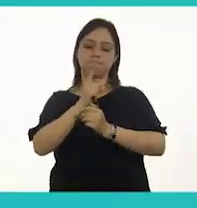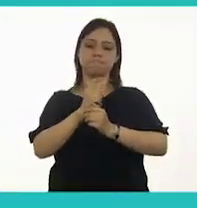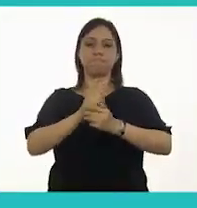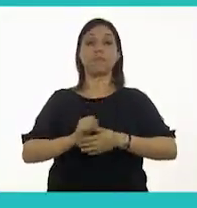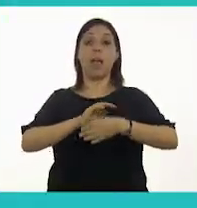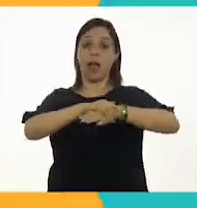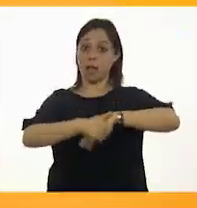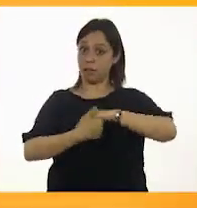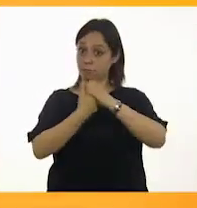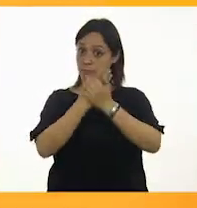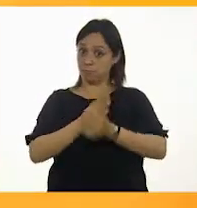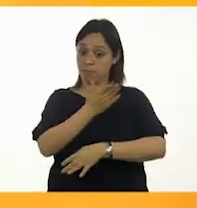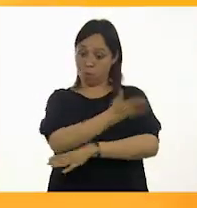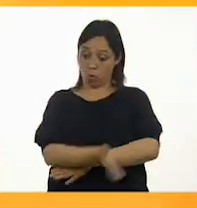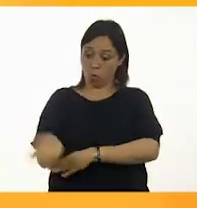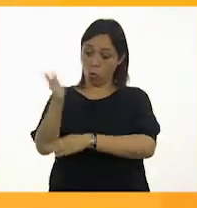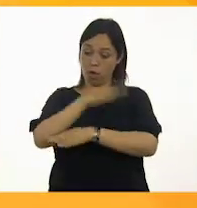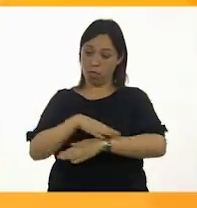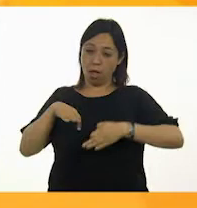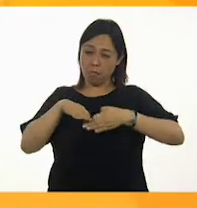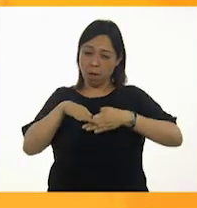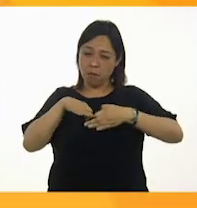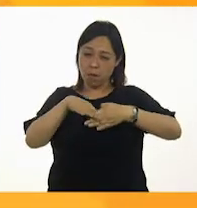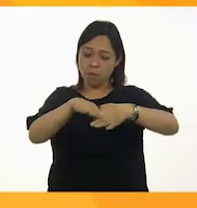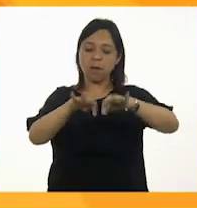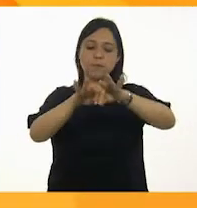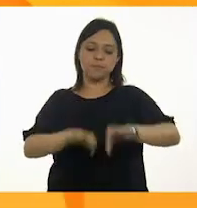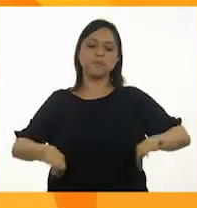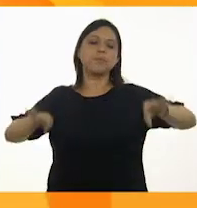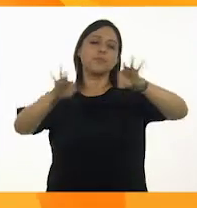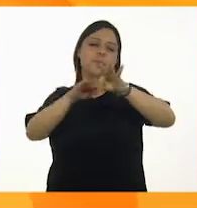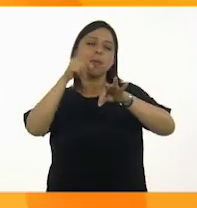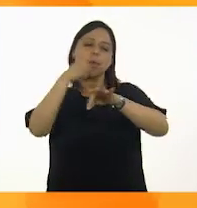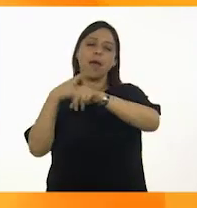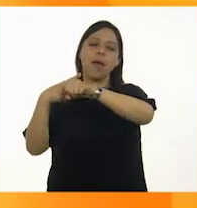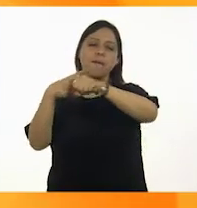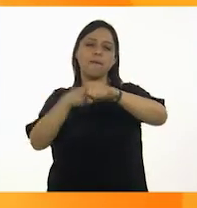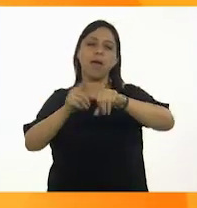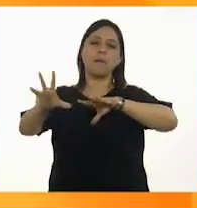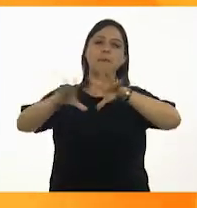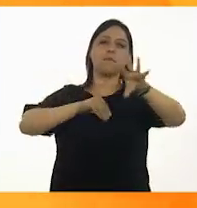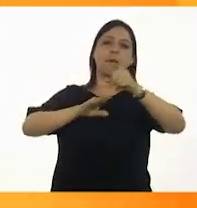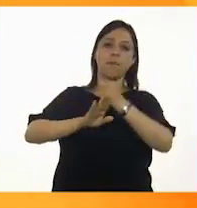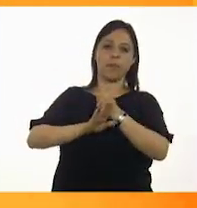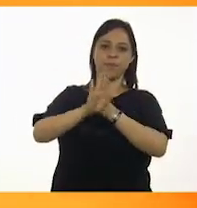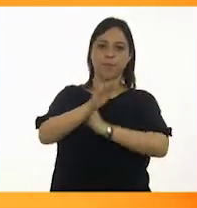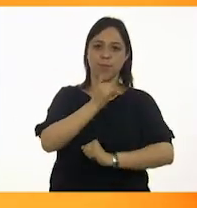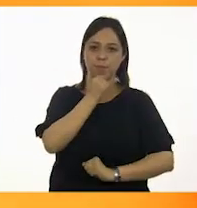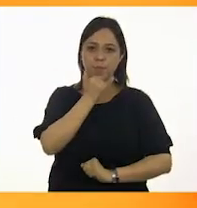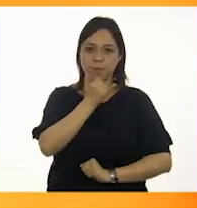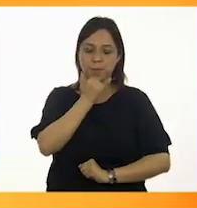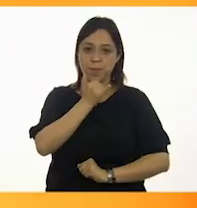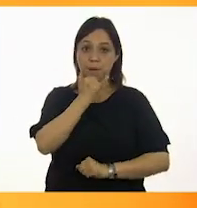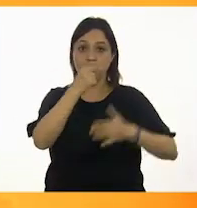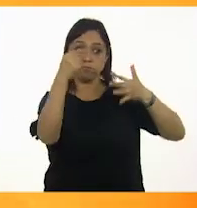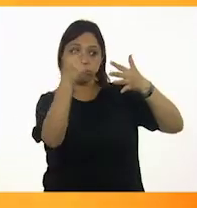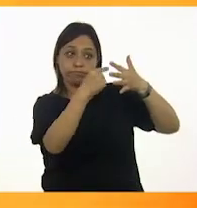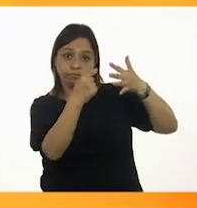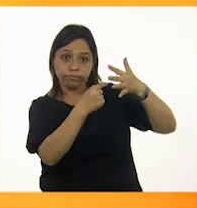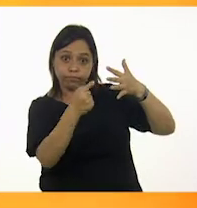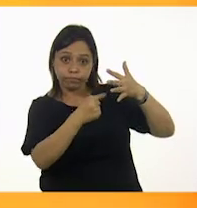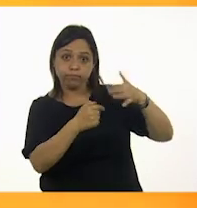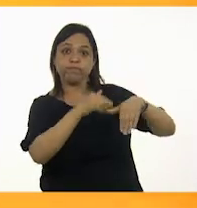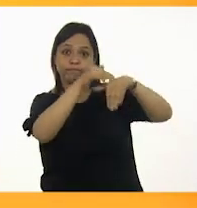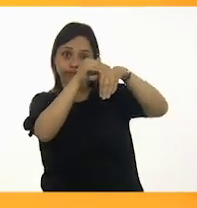Lavarnos las manos varias veces al día es importante para prevenir cualquier enfermedad. ¡Sigue estos pasos para